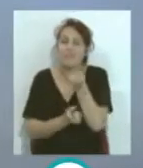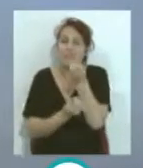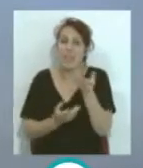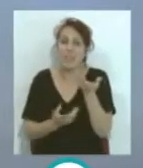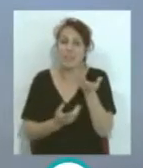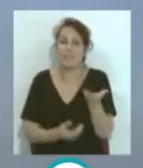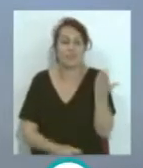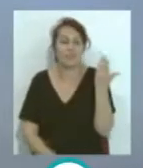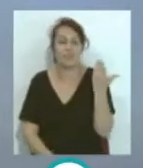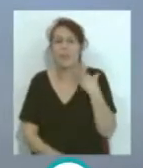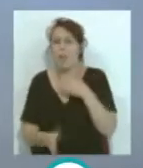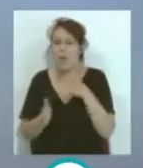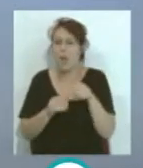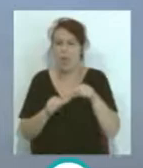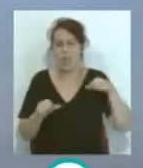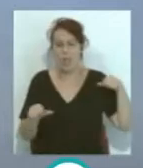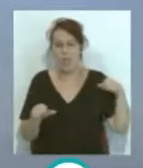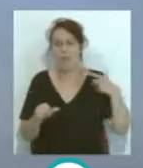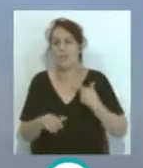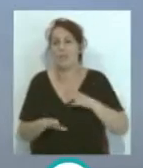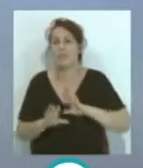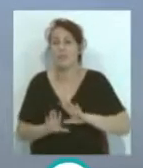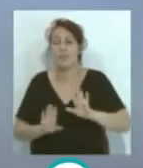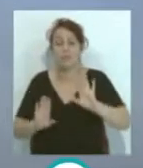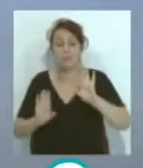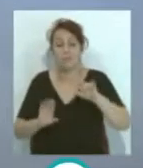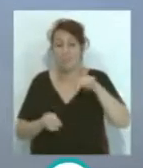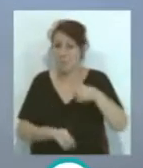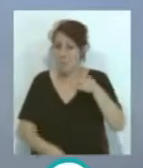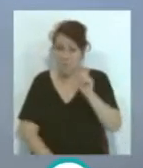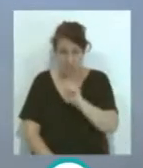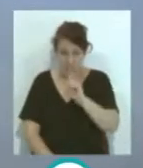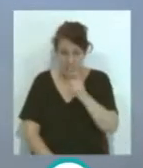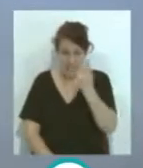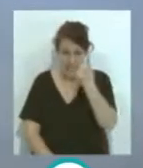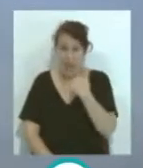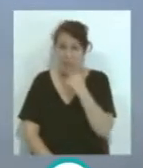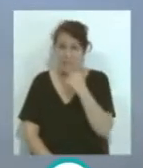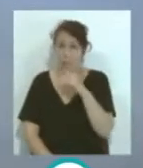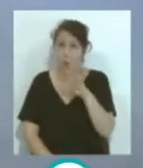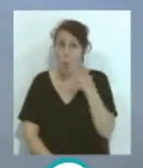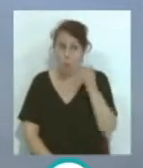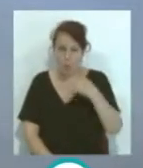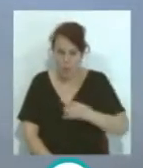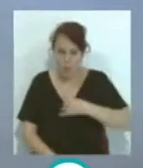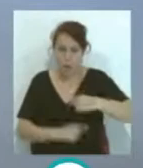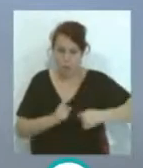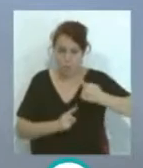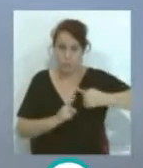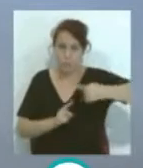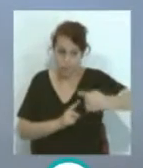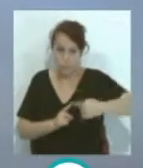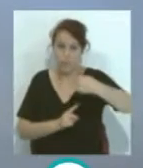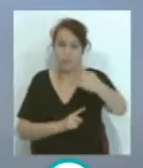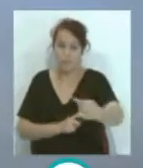existido... ...en toda la temporada... ...más allá que en ese mes... ...donde hubo... ...casi cuatro goleadas consecutivas... ...el